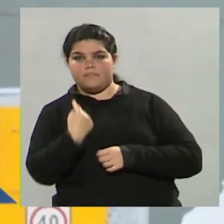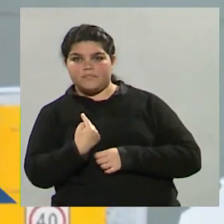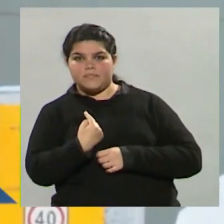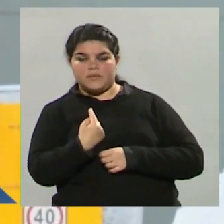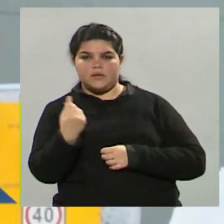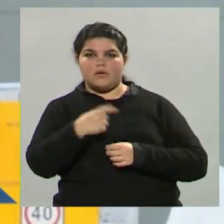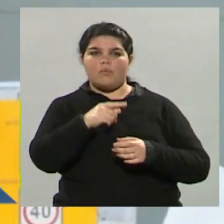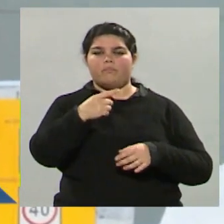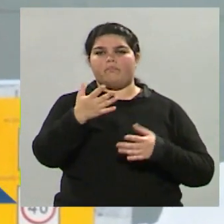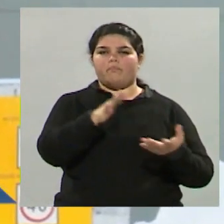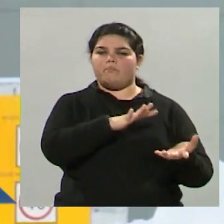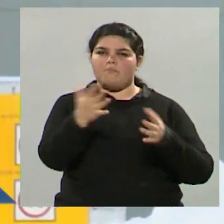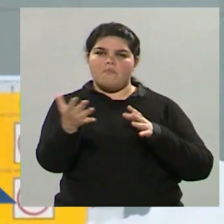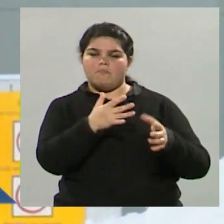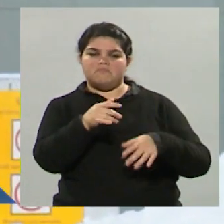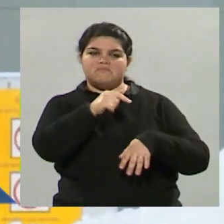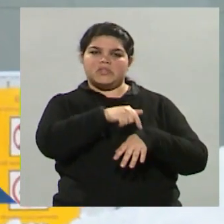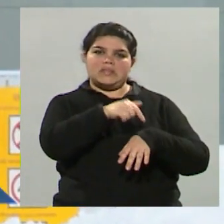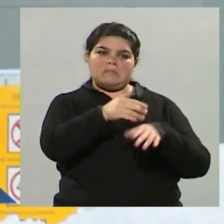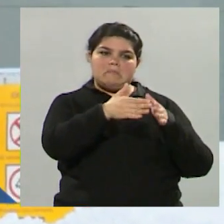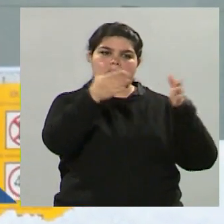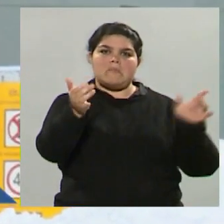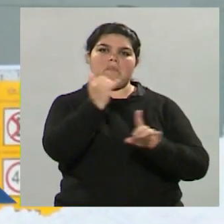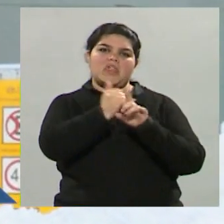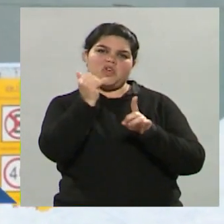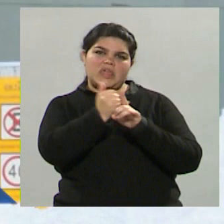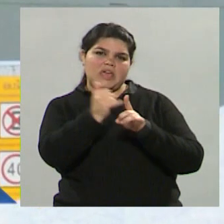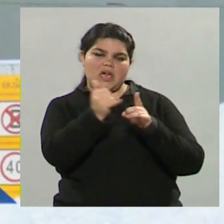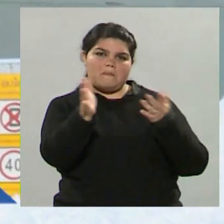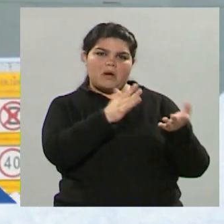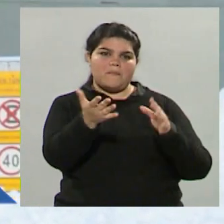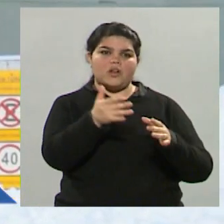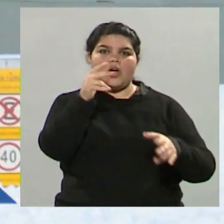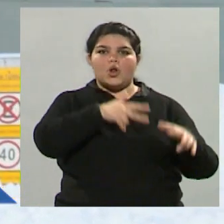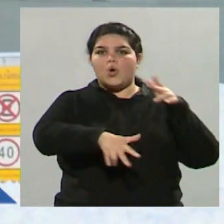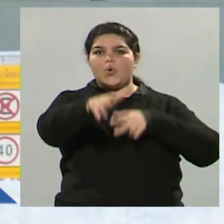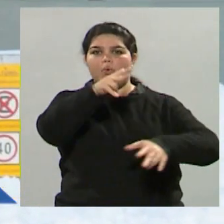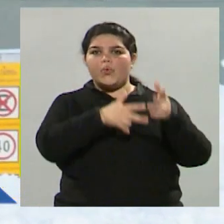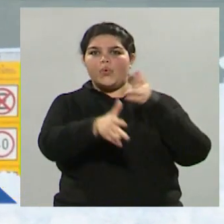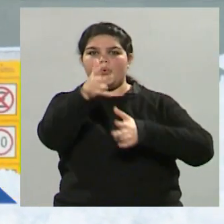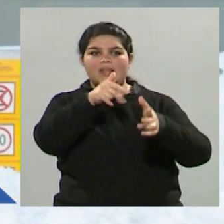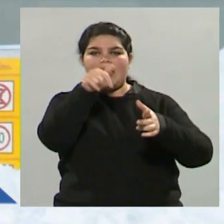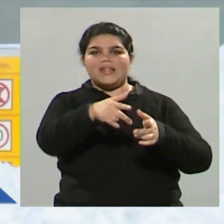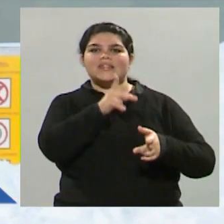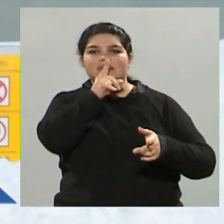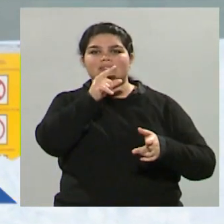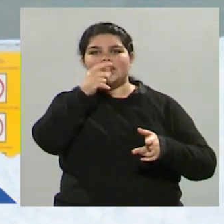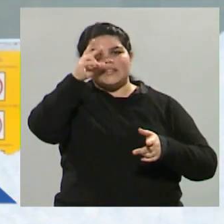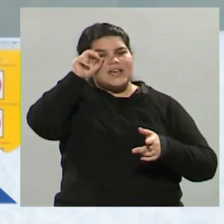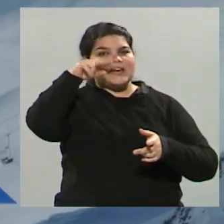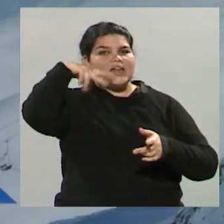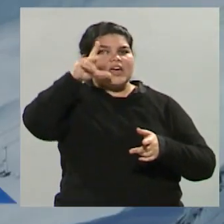estuvo durante un tiempo, hasta el mediodía, cerrado el tránsito en la cuesta de Los Terneros porque había